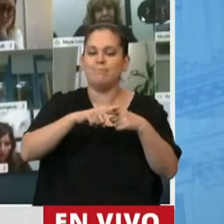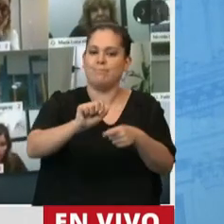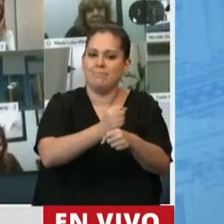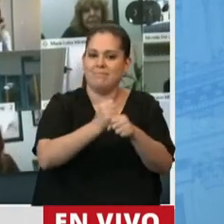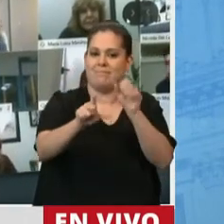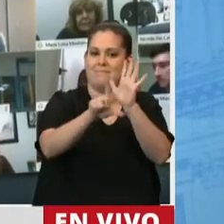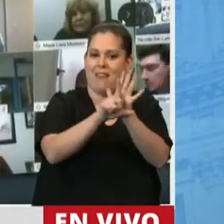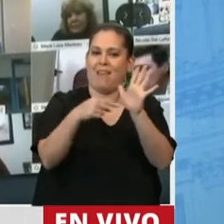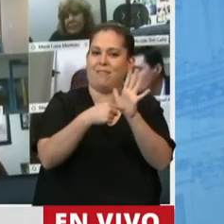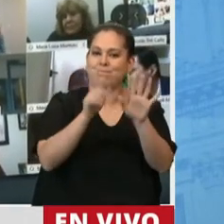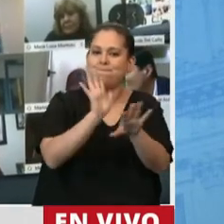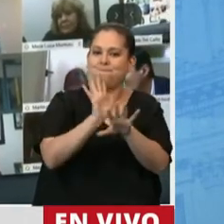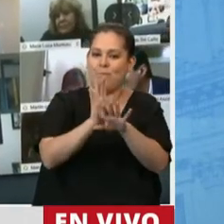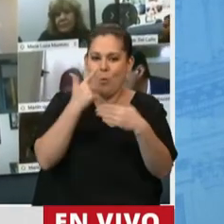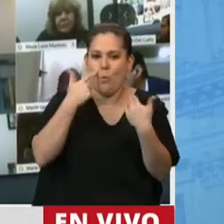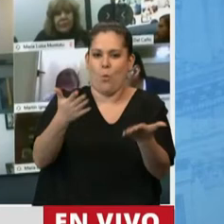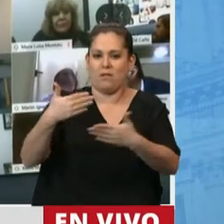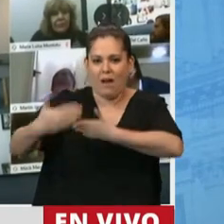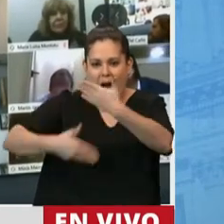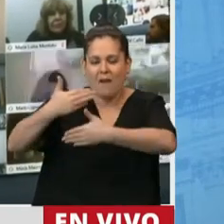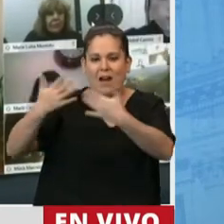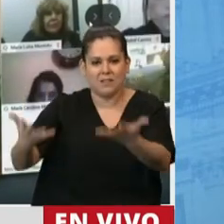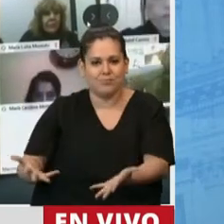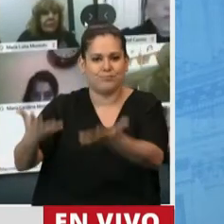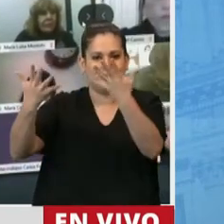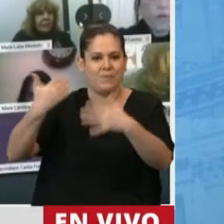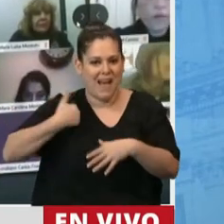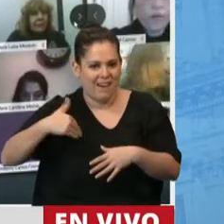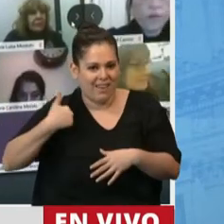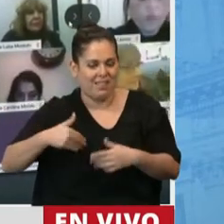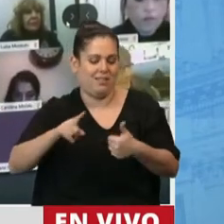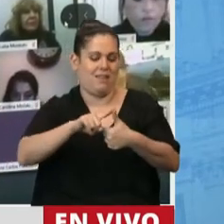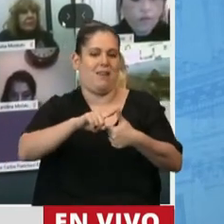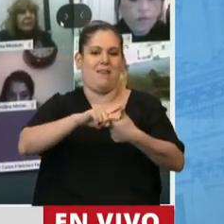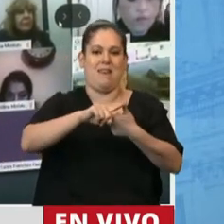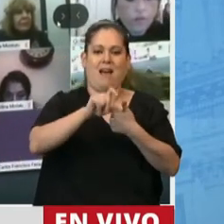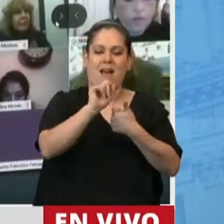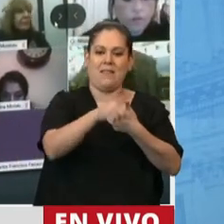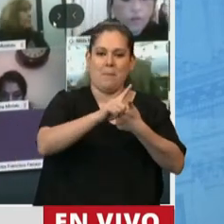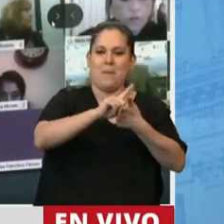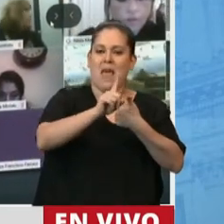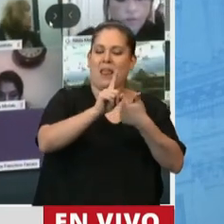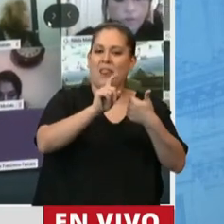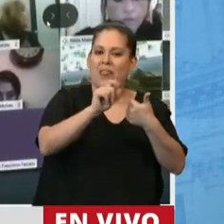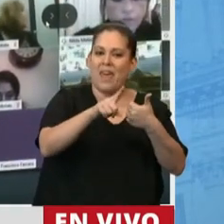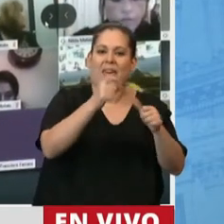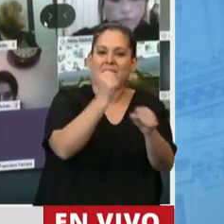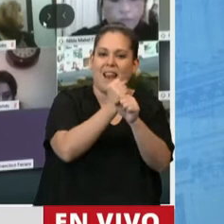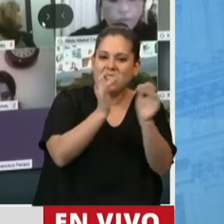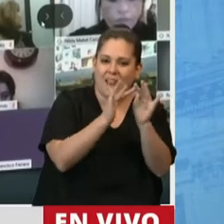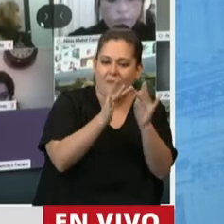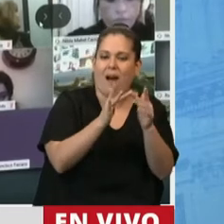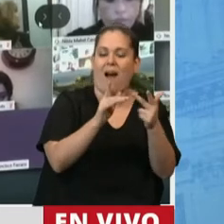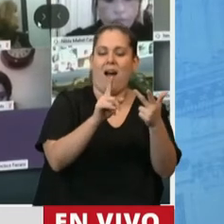un gran avance para la Argentina, como la Ley de Economía del Conocimiento, como la ley que va a regular el teletrabajo,